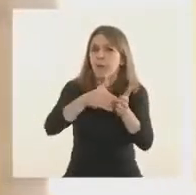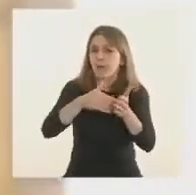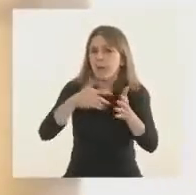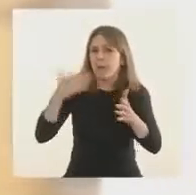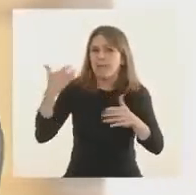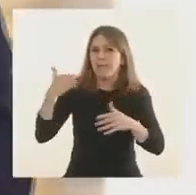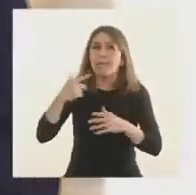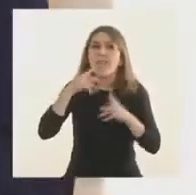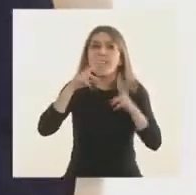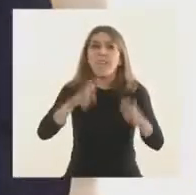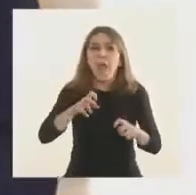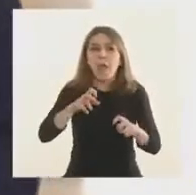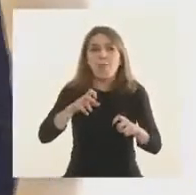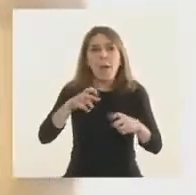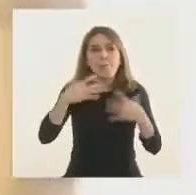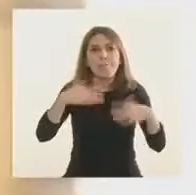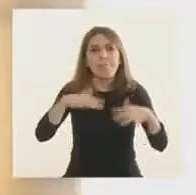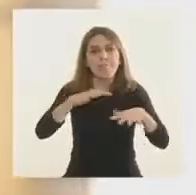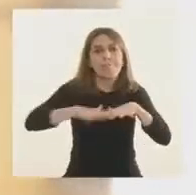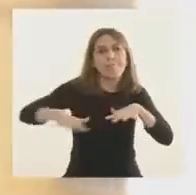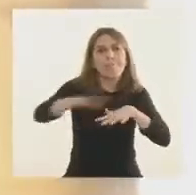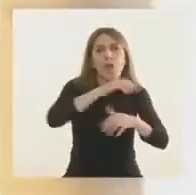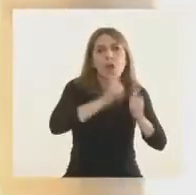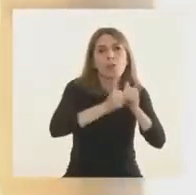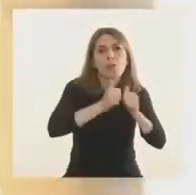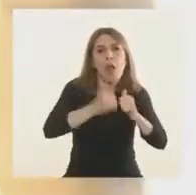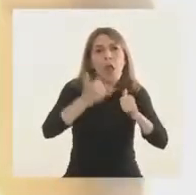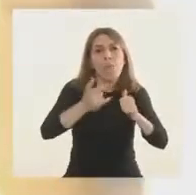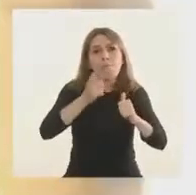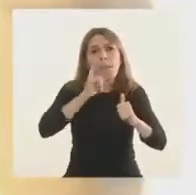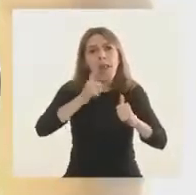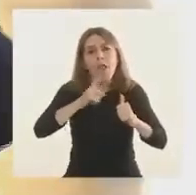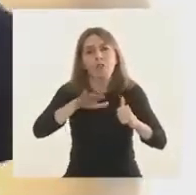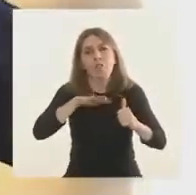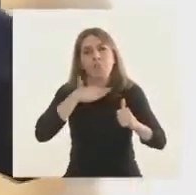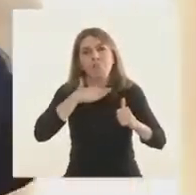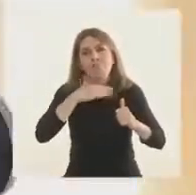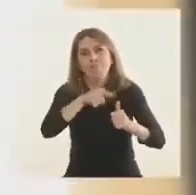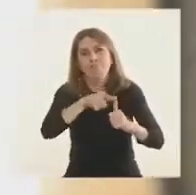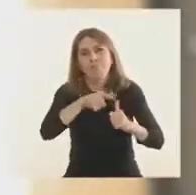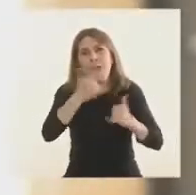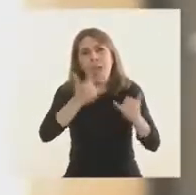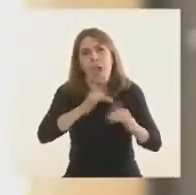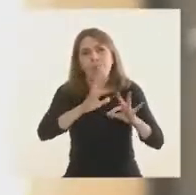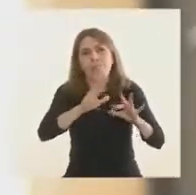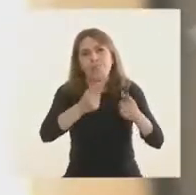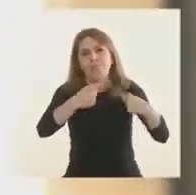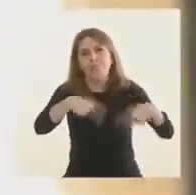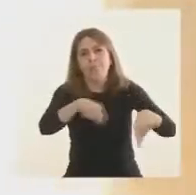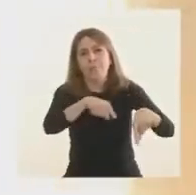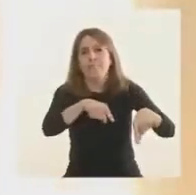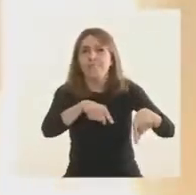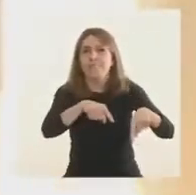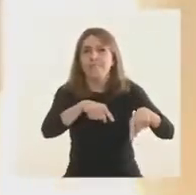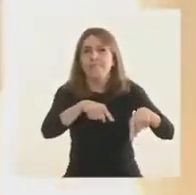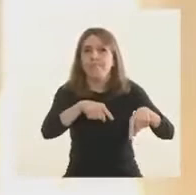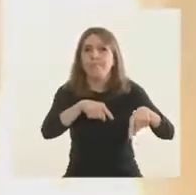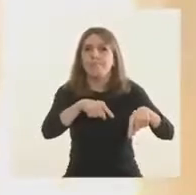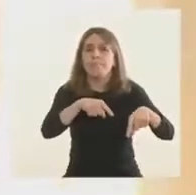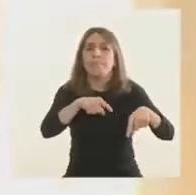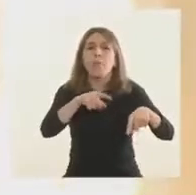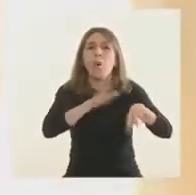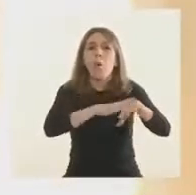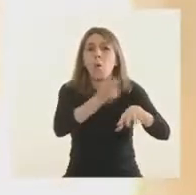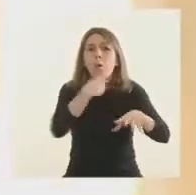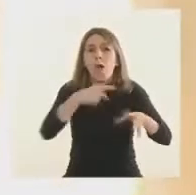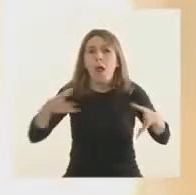de la seguridad. Rosario tiene acá un foco de inseguridad cierto. Tiene que ver con el crimen organizado.